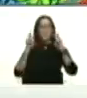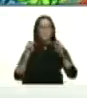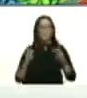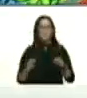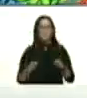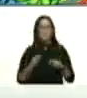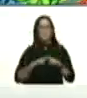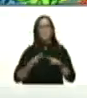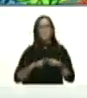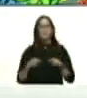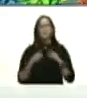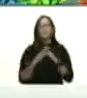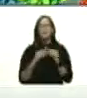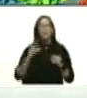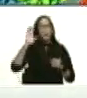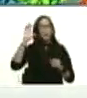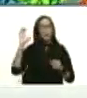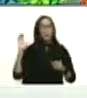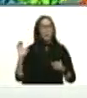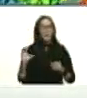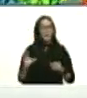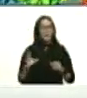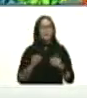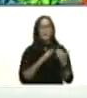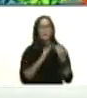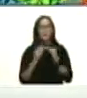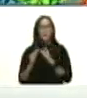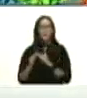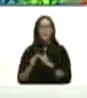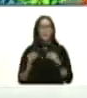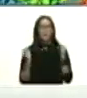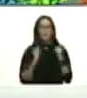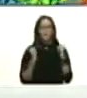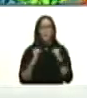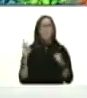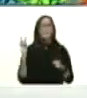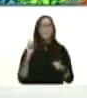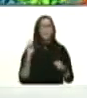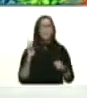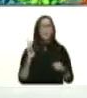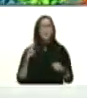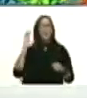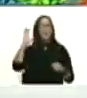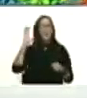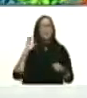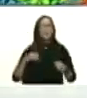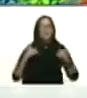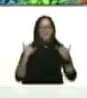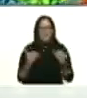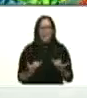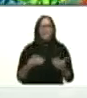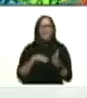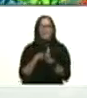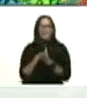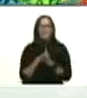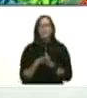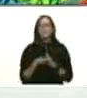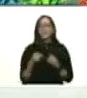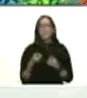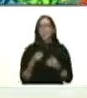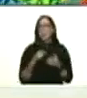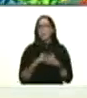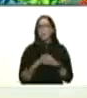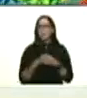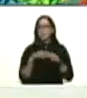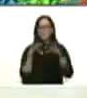niño todos los países de la comunidad andina Venezuela es el país que ya ha desarrollado su monitor de sequía